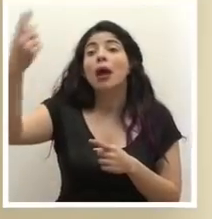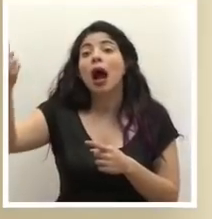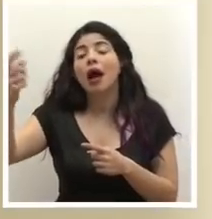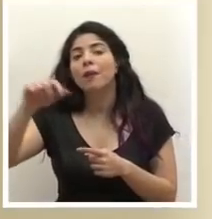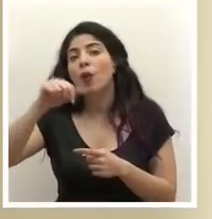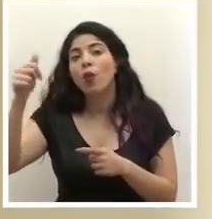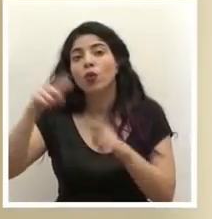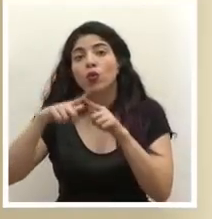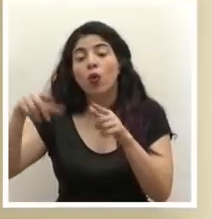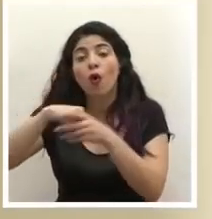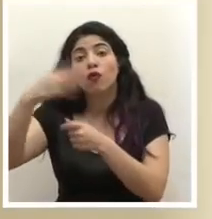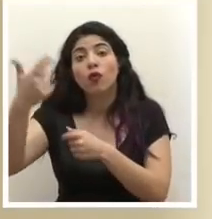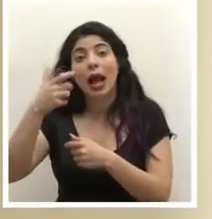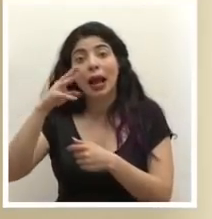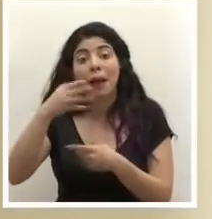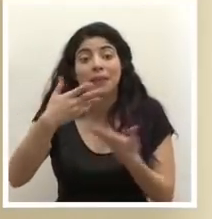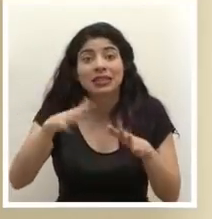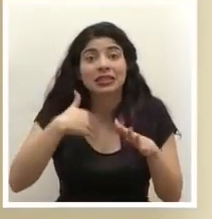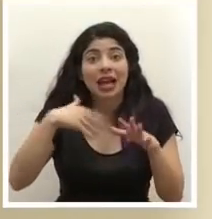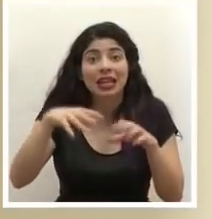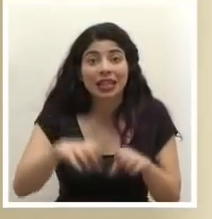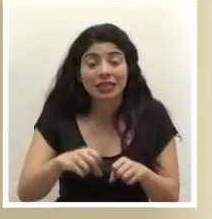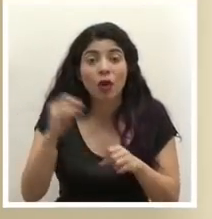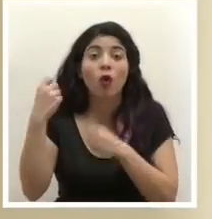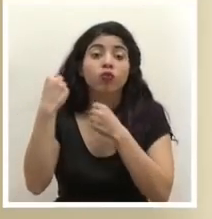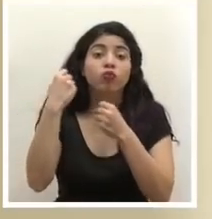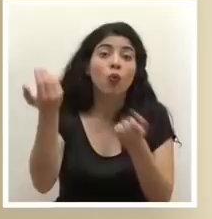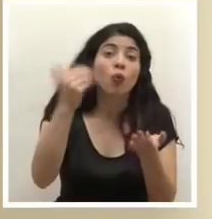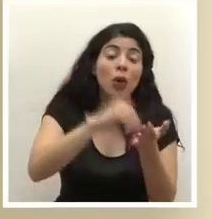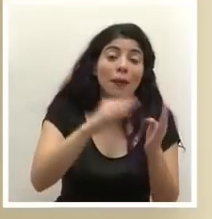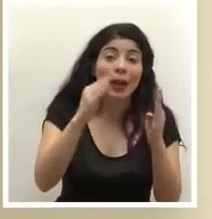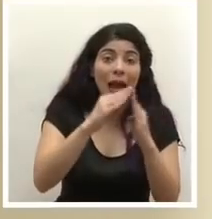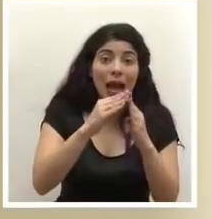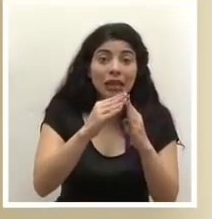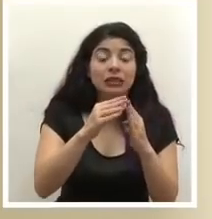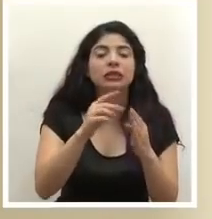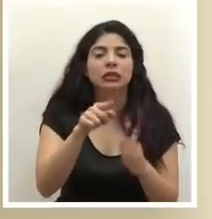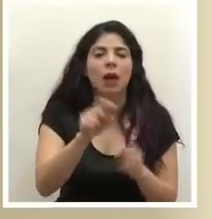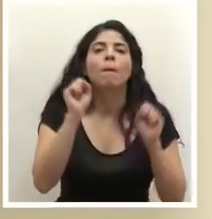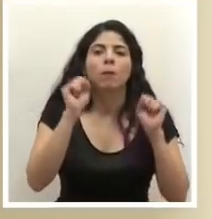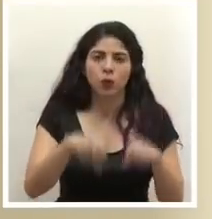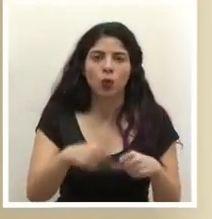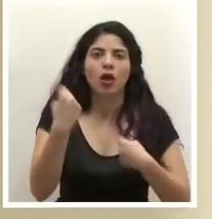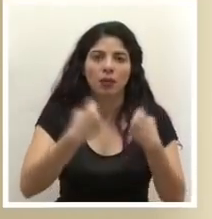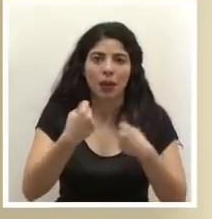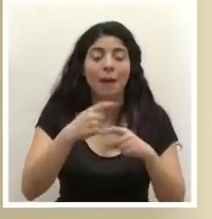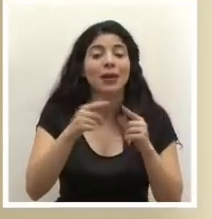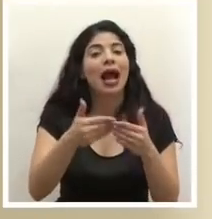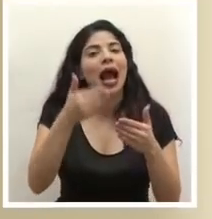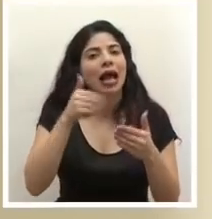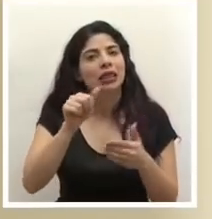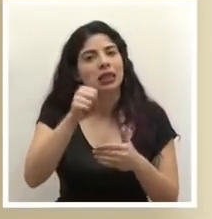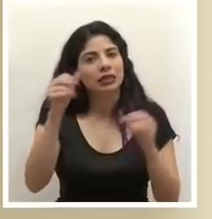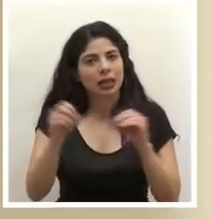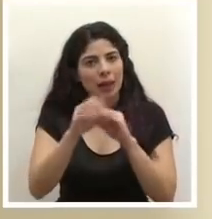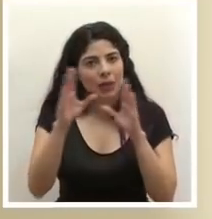zona fuera del área metropolitana es decir está regresando a su sitio de residencia pues puede hacerlo antes de las 10 de la